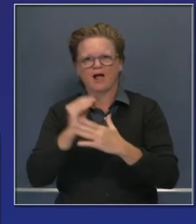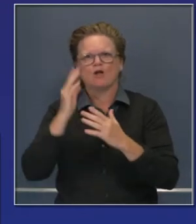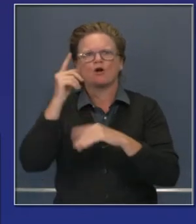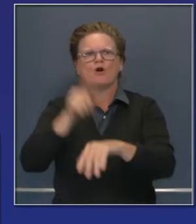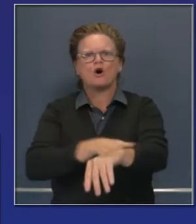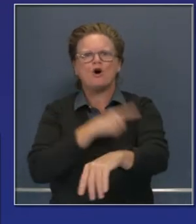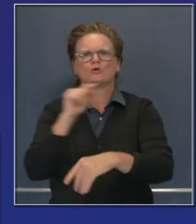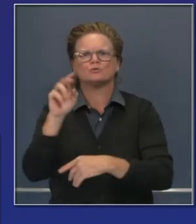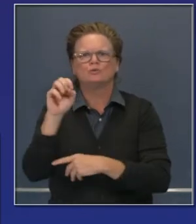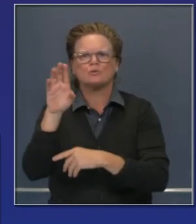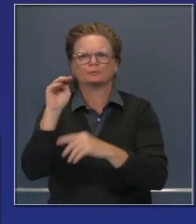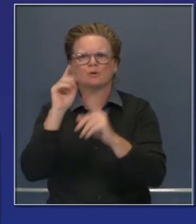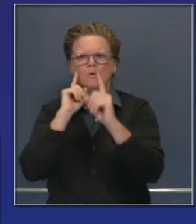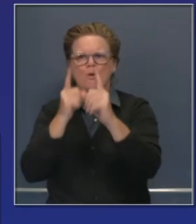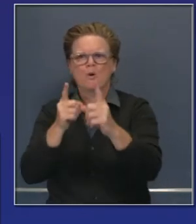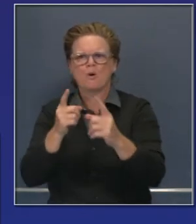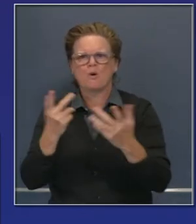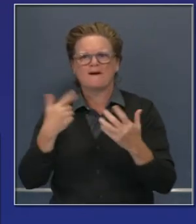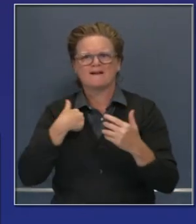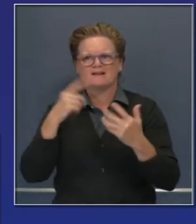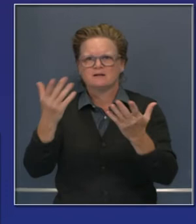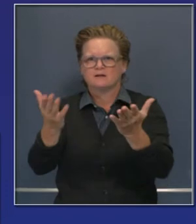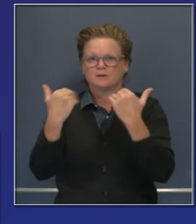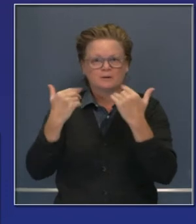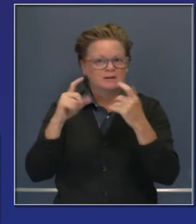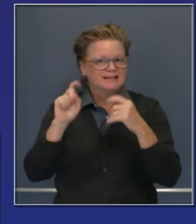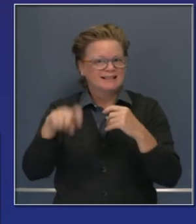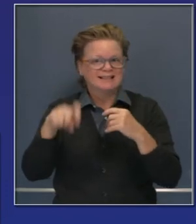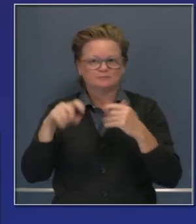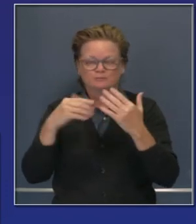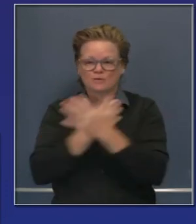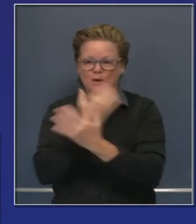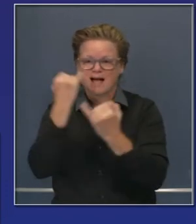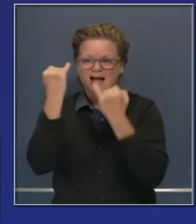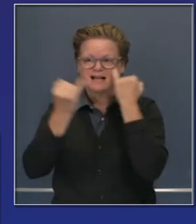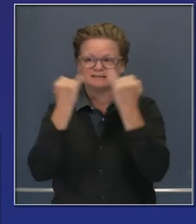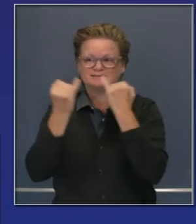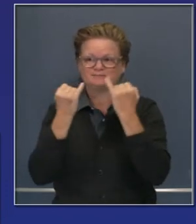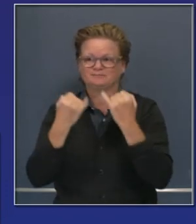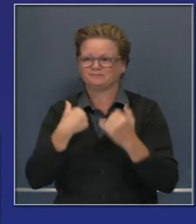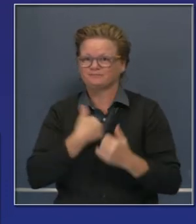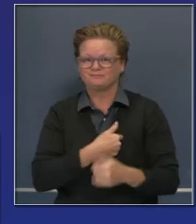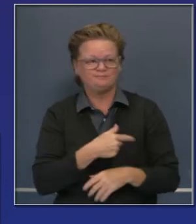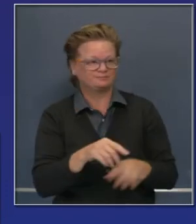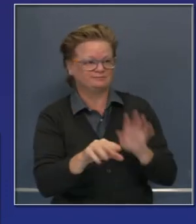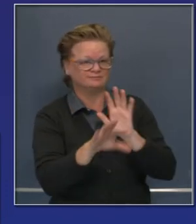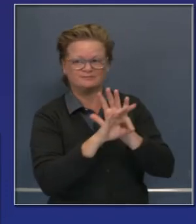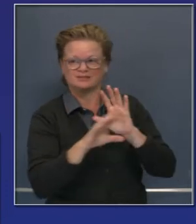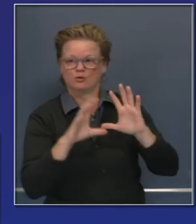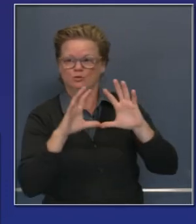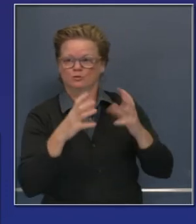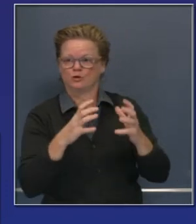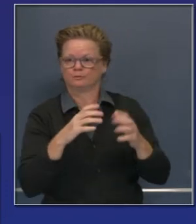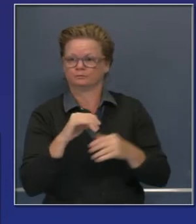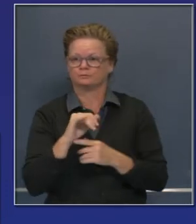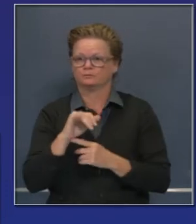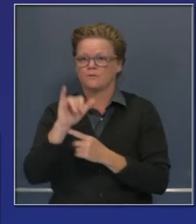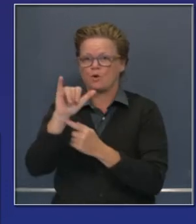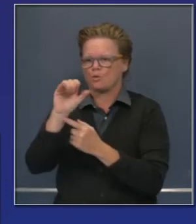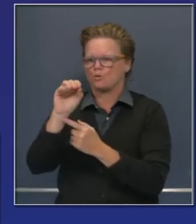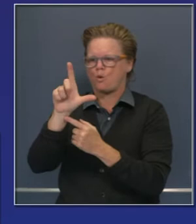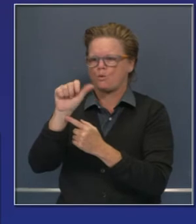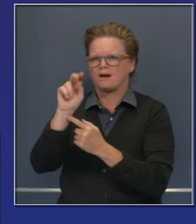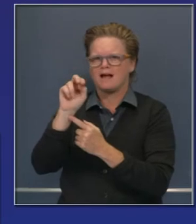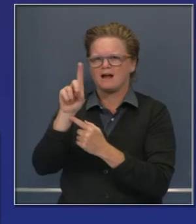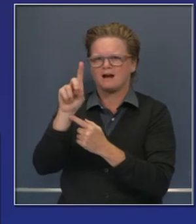a largo plazo, necesitamos nuevas ideas y un ángulo distinto. Tenemos un equipo de ataque especial. El Orlando Richardson en un momento